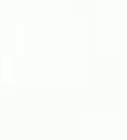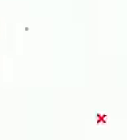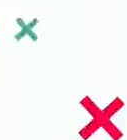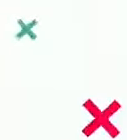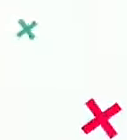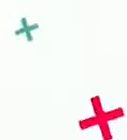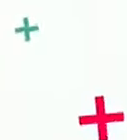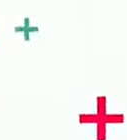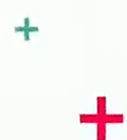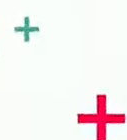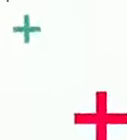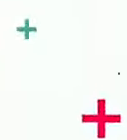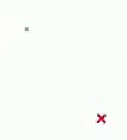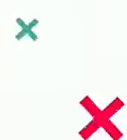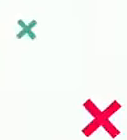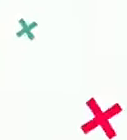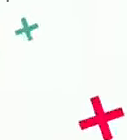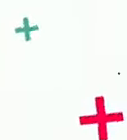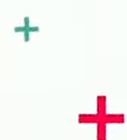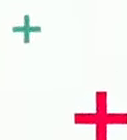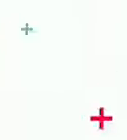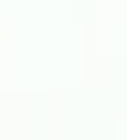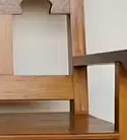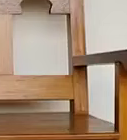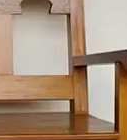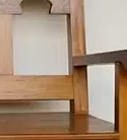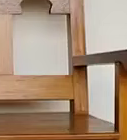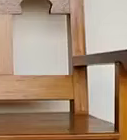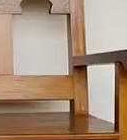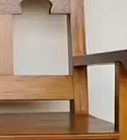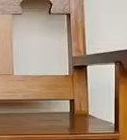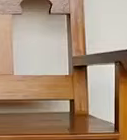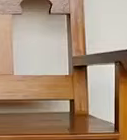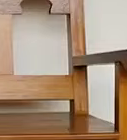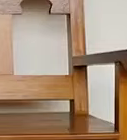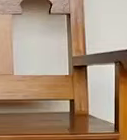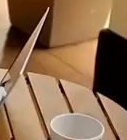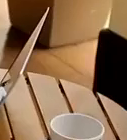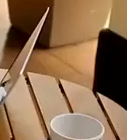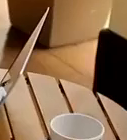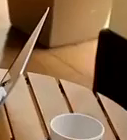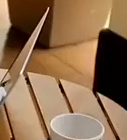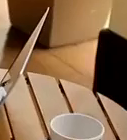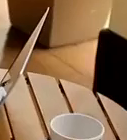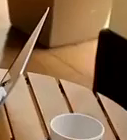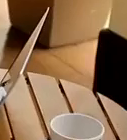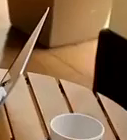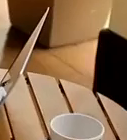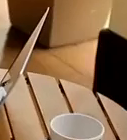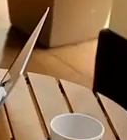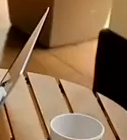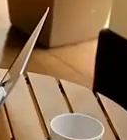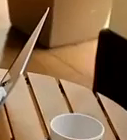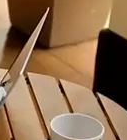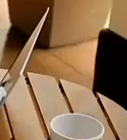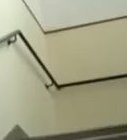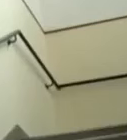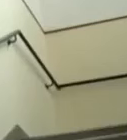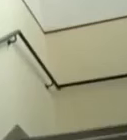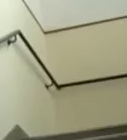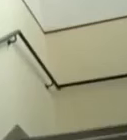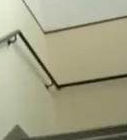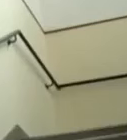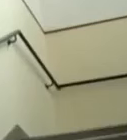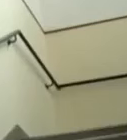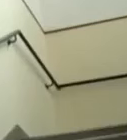En el próximo capítulo de... ¿Por qué somos así? El WhatsApp va a dejar de ser gratis. Los delfines se comunican por telepatía.